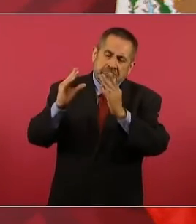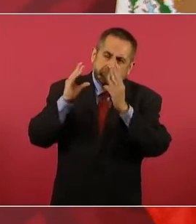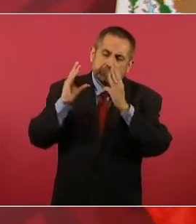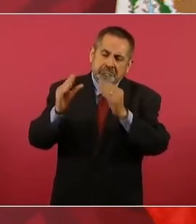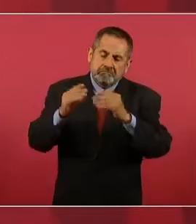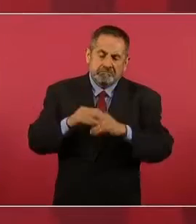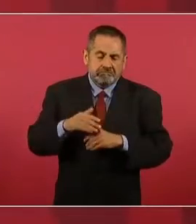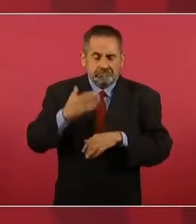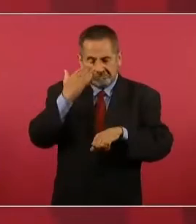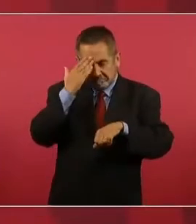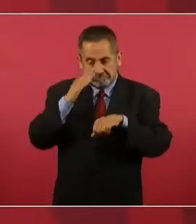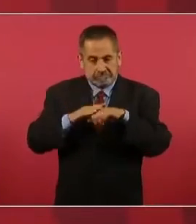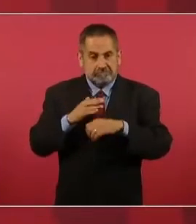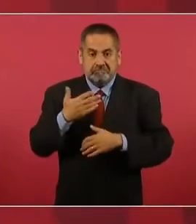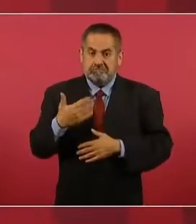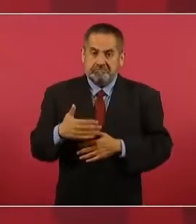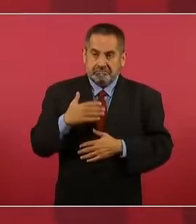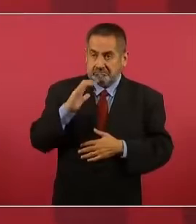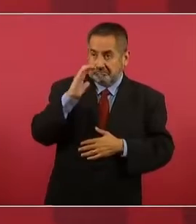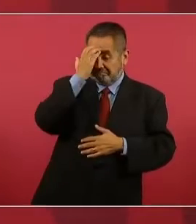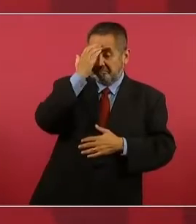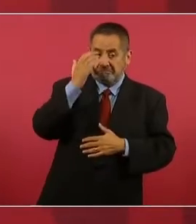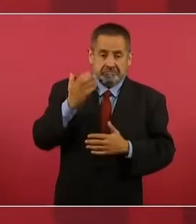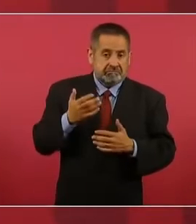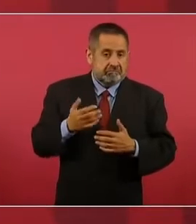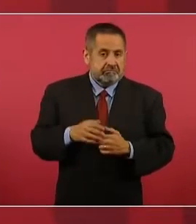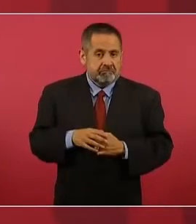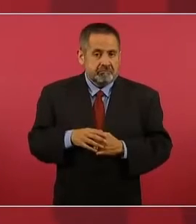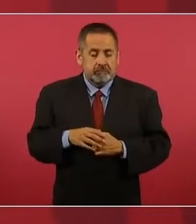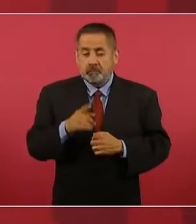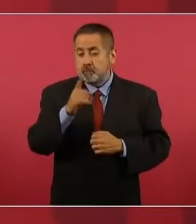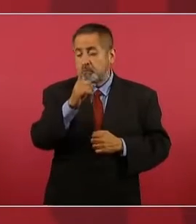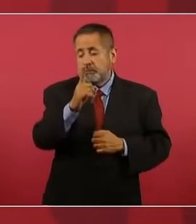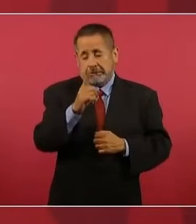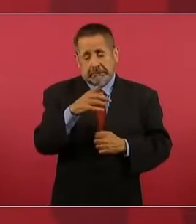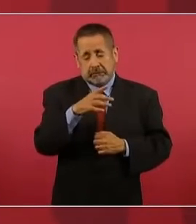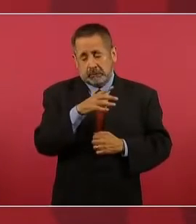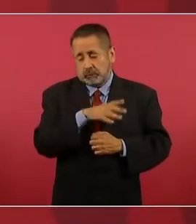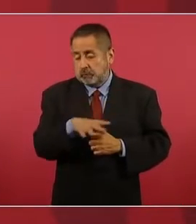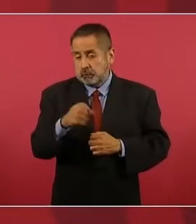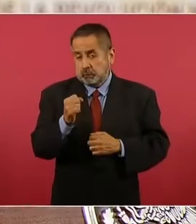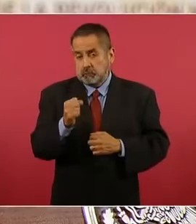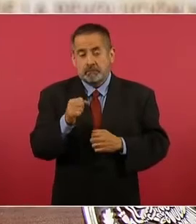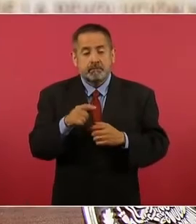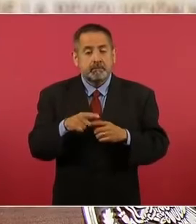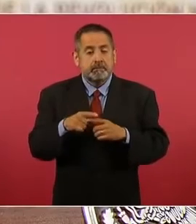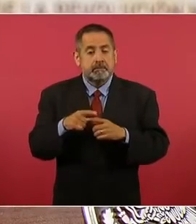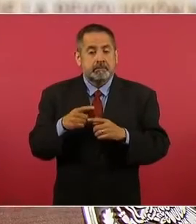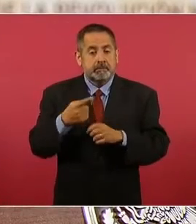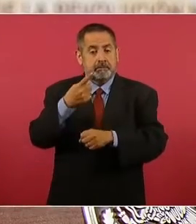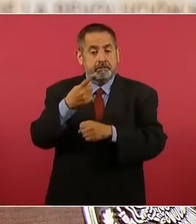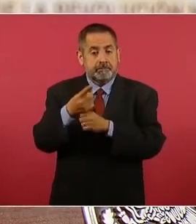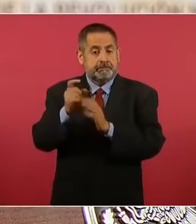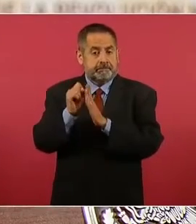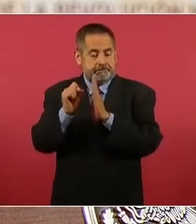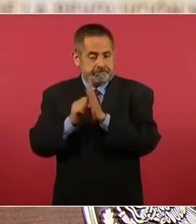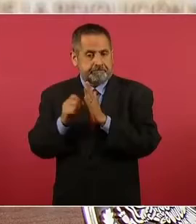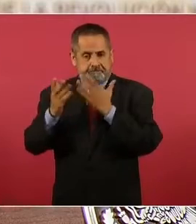Me tocó algo fuertísimo en el primer semestre,